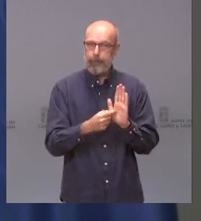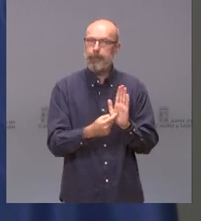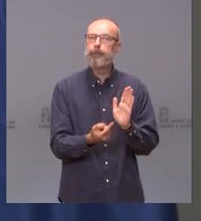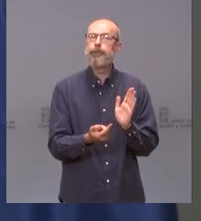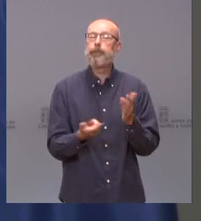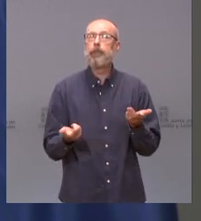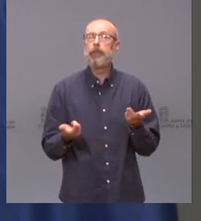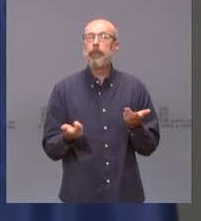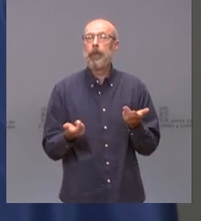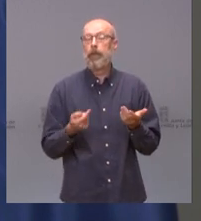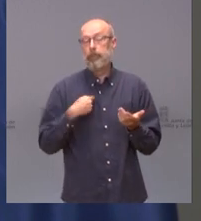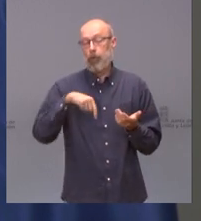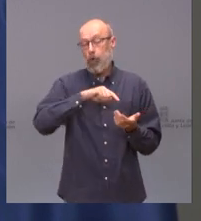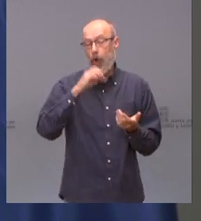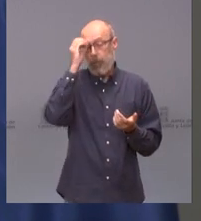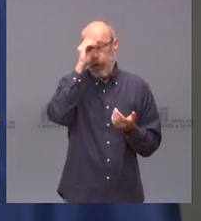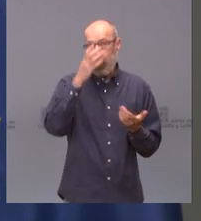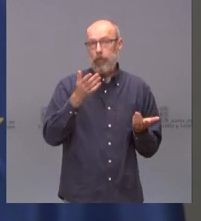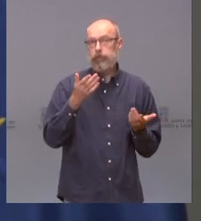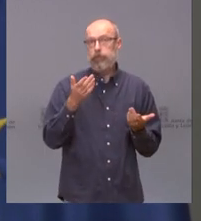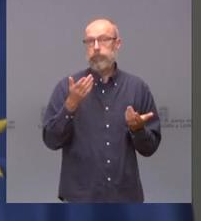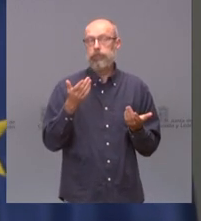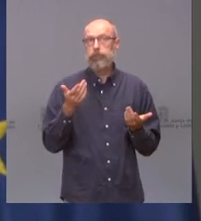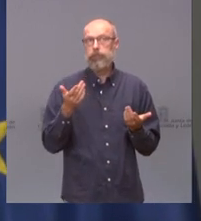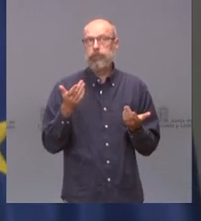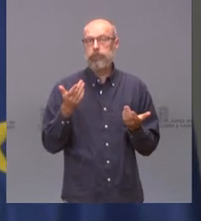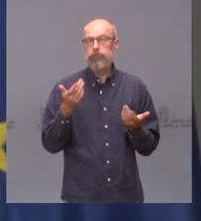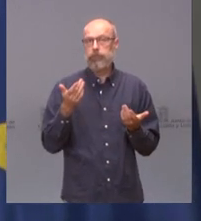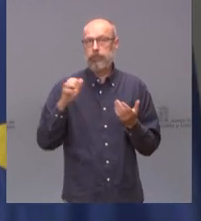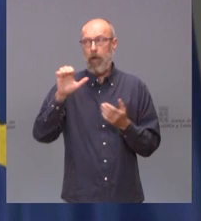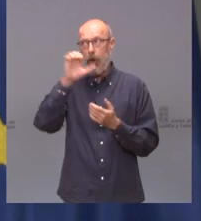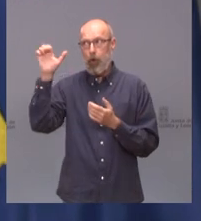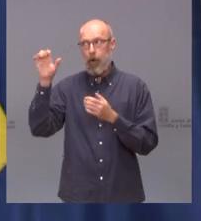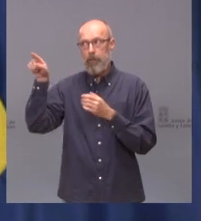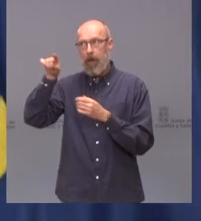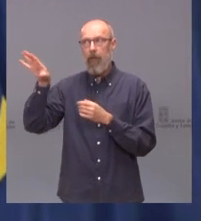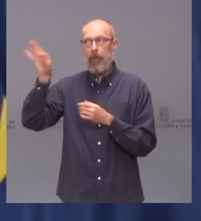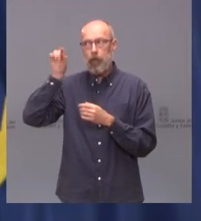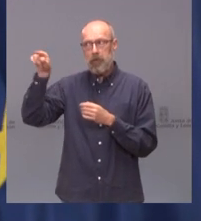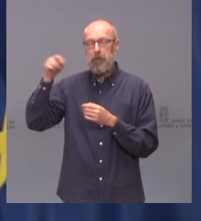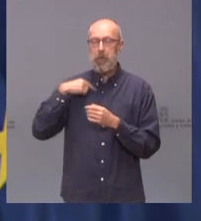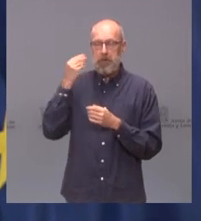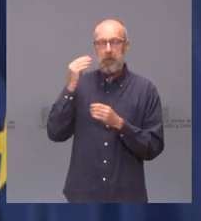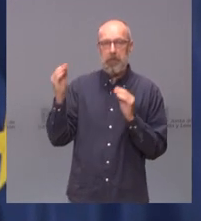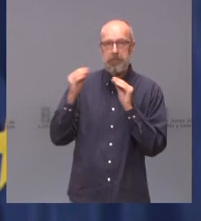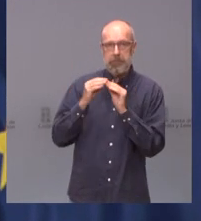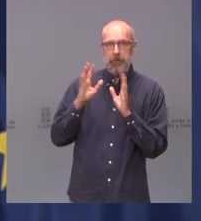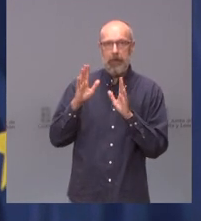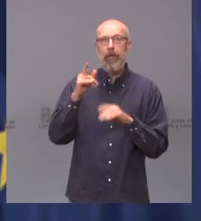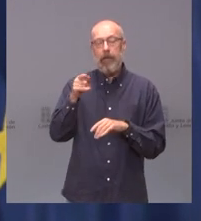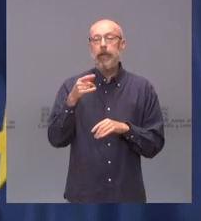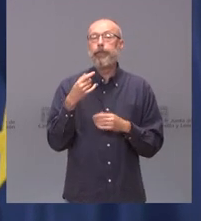bueno, nuestra opinión sobre la decisión de la Unión Europea es una opinión favorable. Naturalmente, los test necesarios